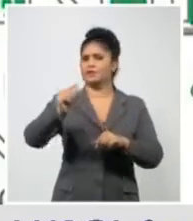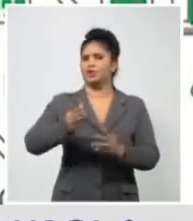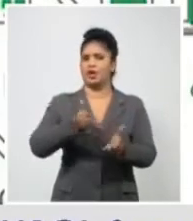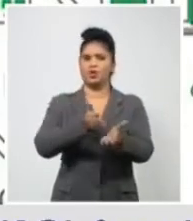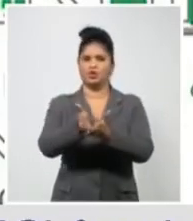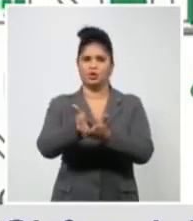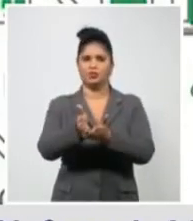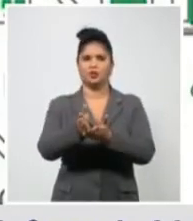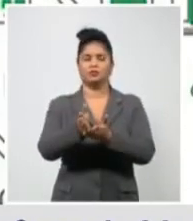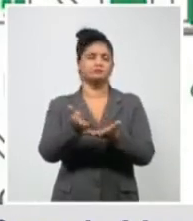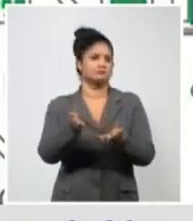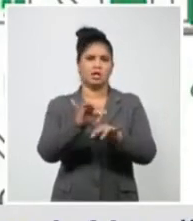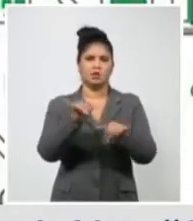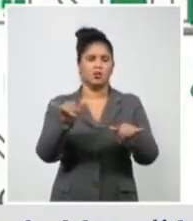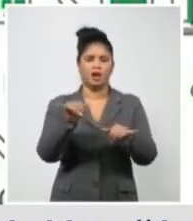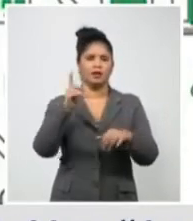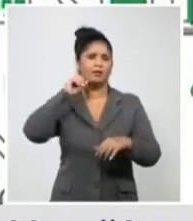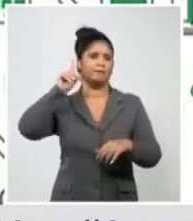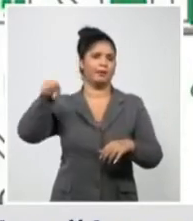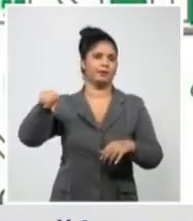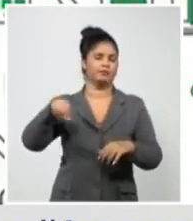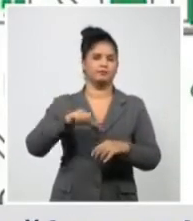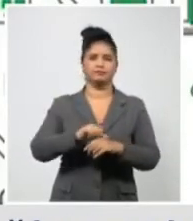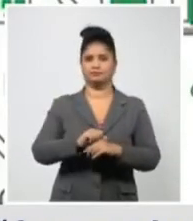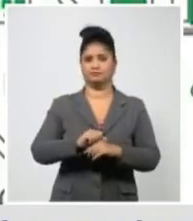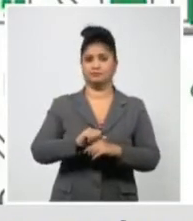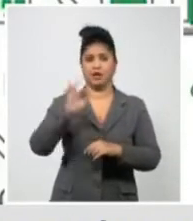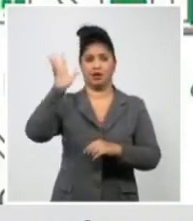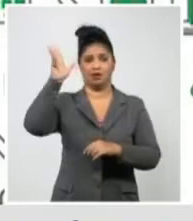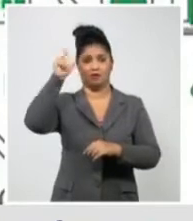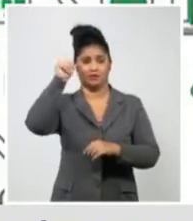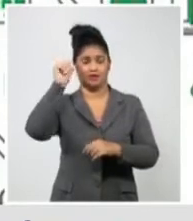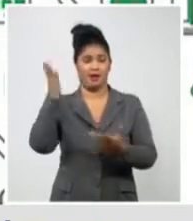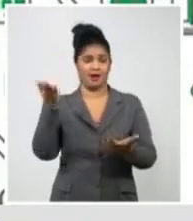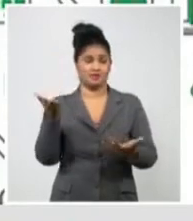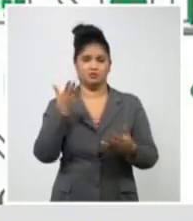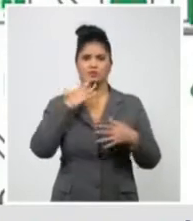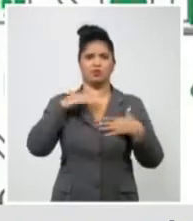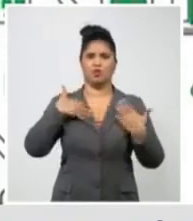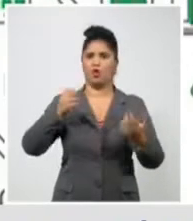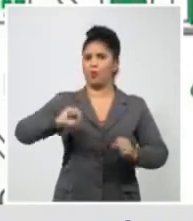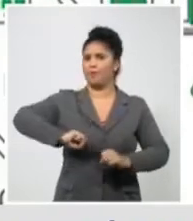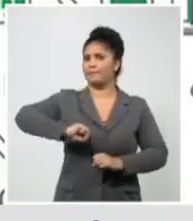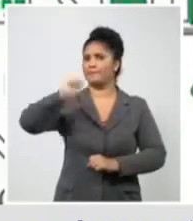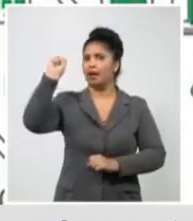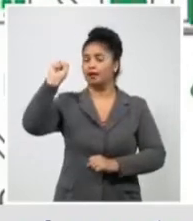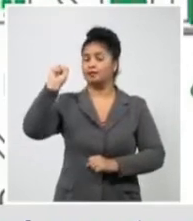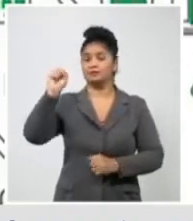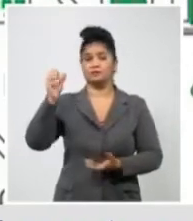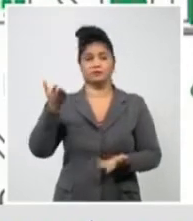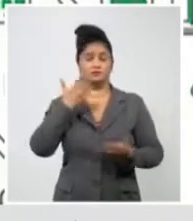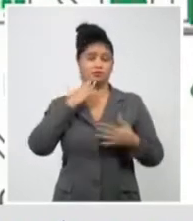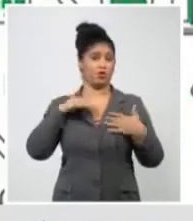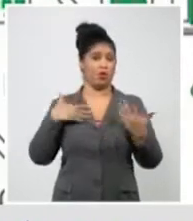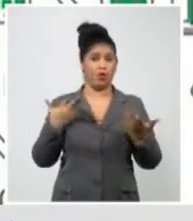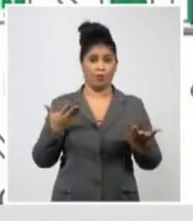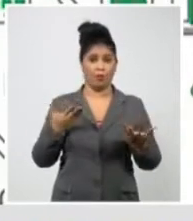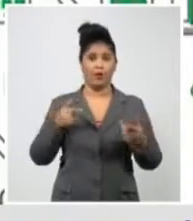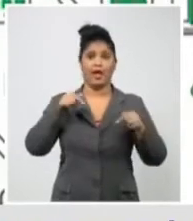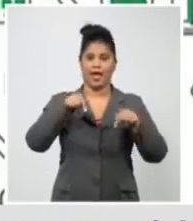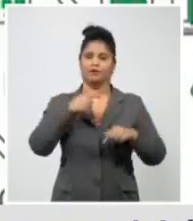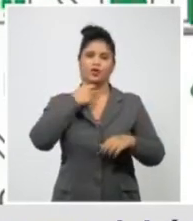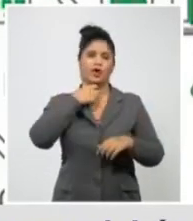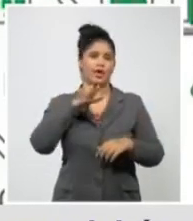fenómeno, no la ganamos. Y hay que ganarla. Y aquí, con cepa o sin